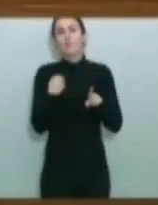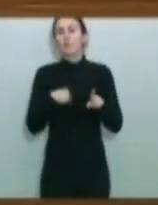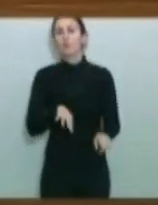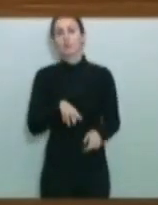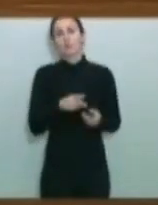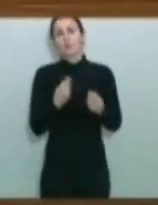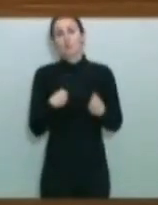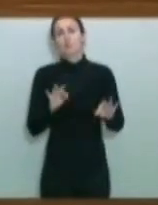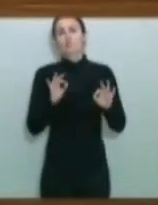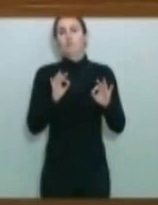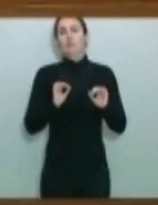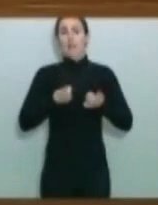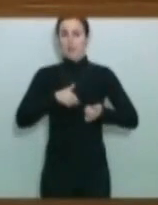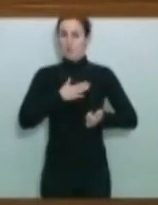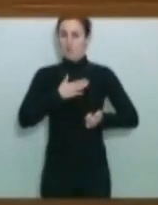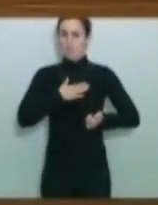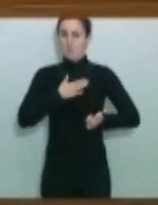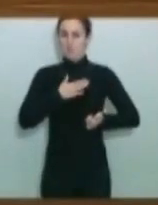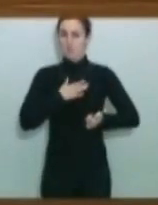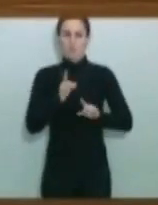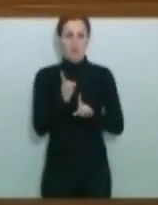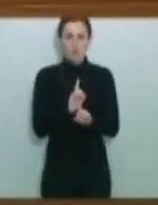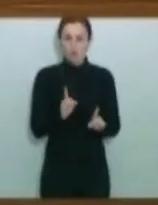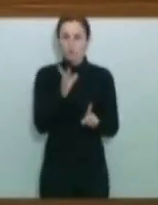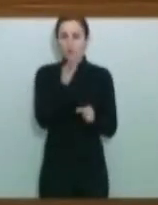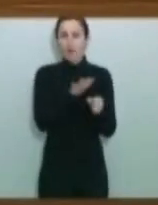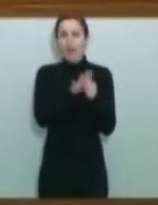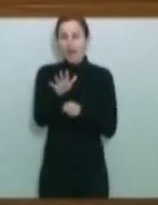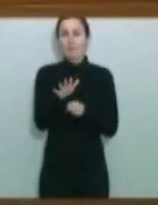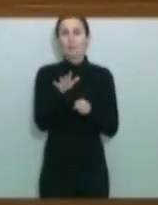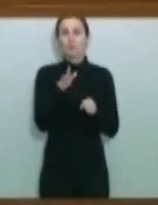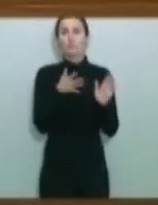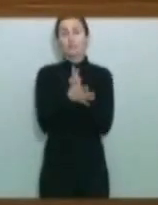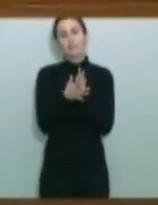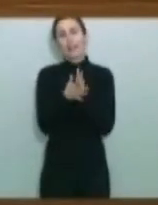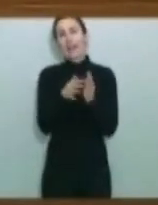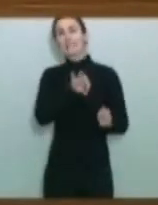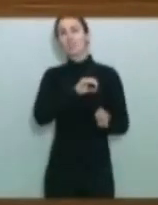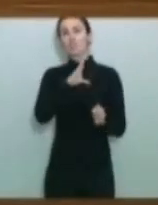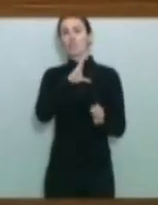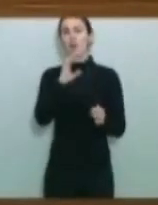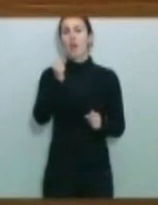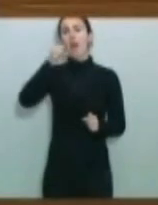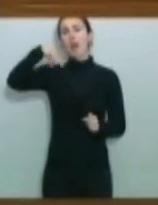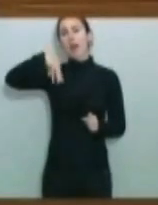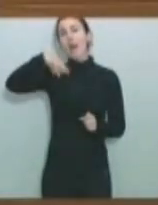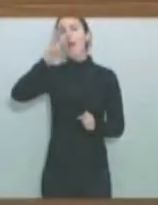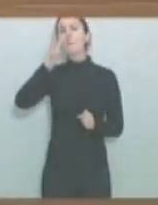permanentemente cualquier iniciativa que tenga cualquier otro grupo. Usted es el campo, pero es el señor campo, no es el campo de Asturias. Muchas gracias.